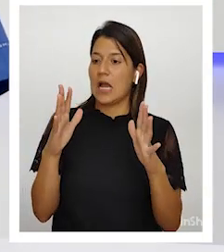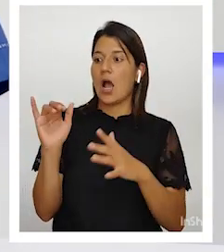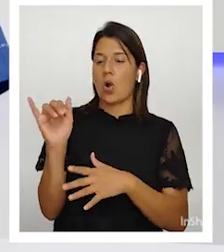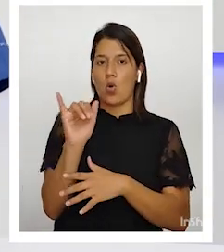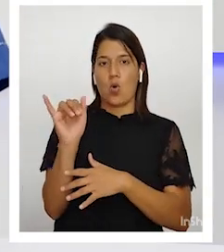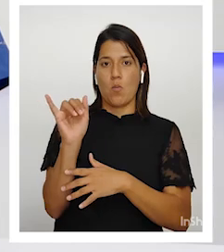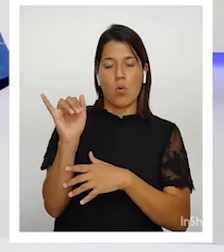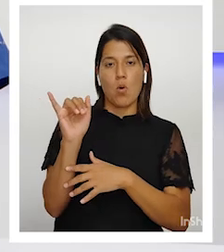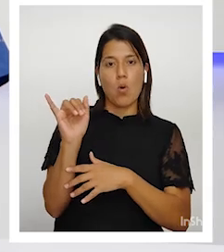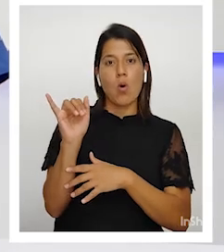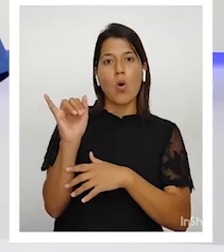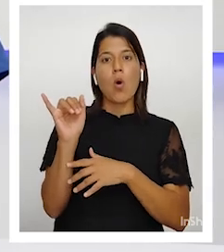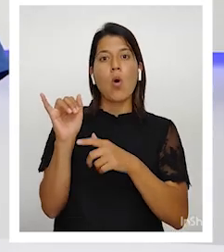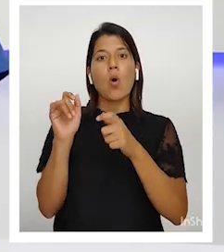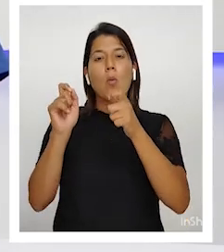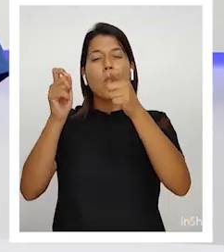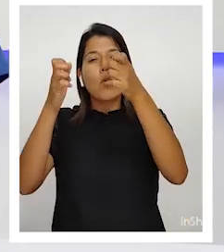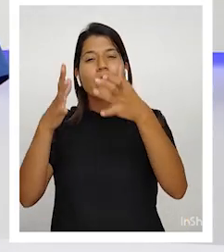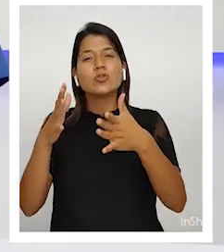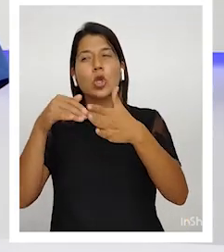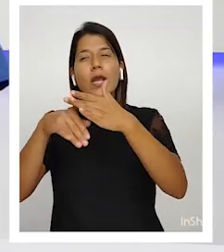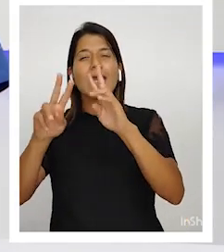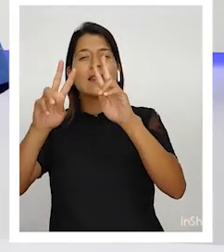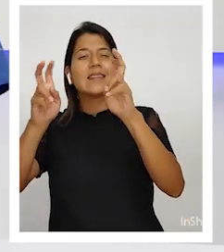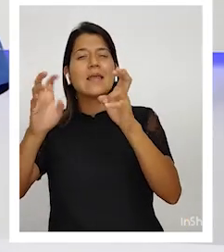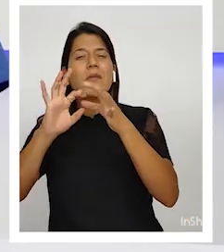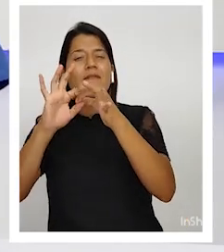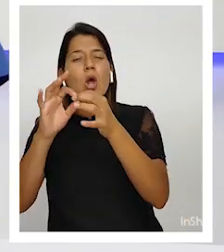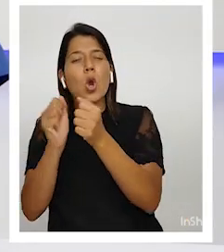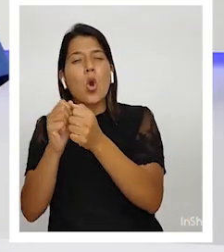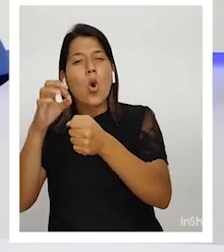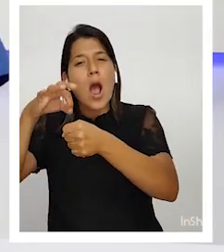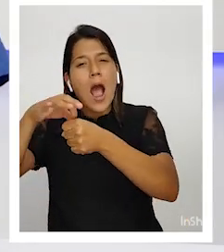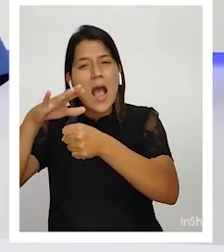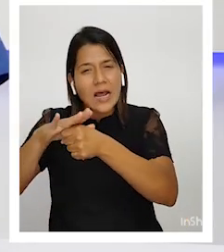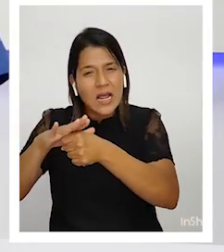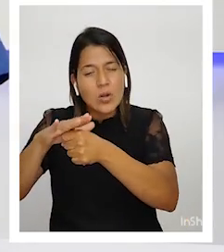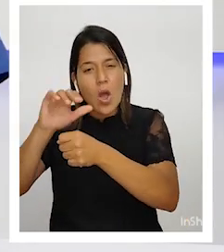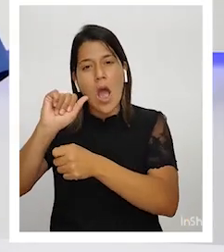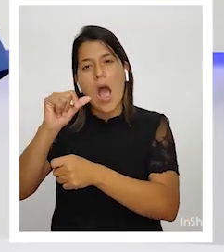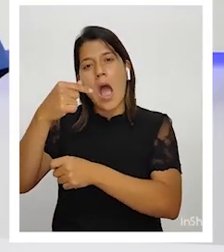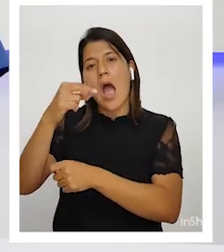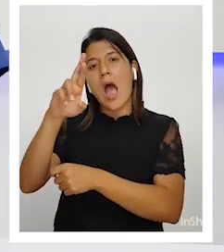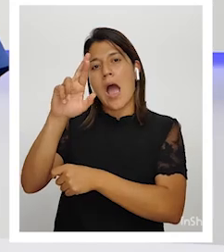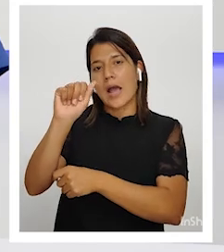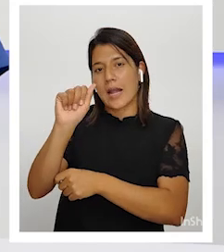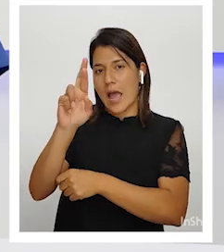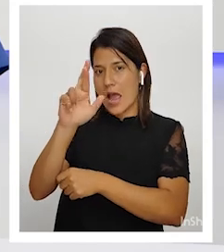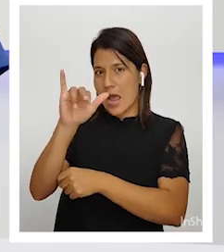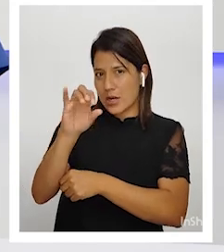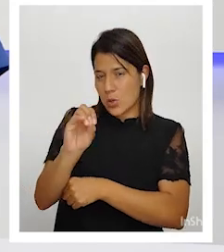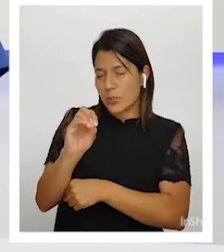en el tema agrario, que era muy, pero muy